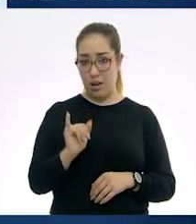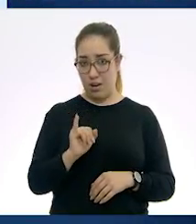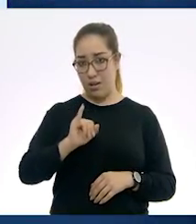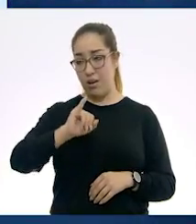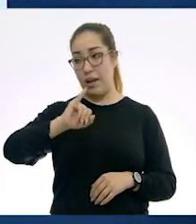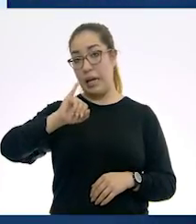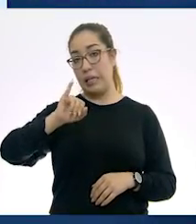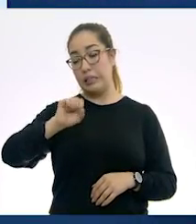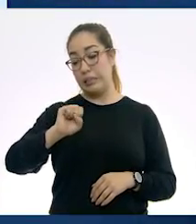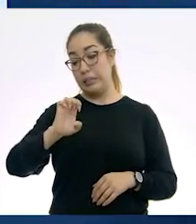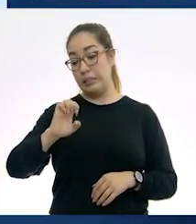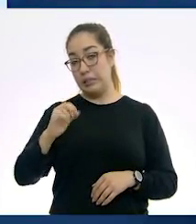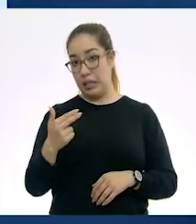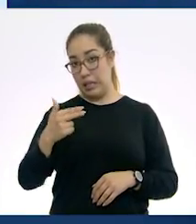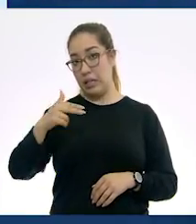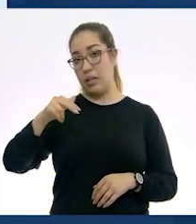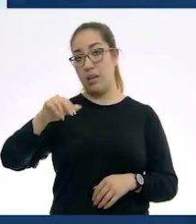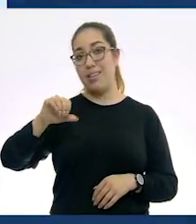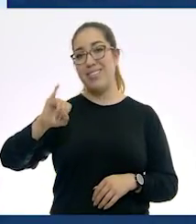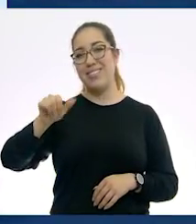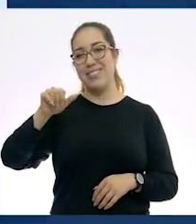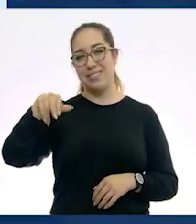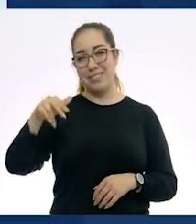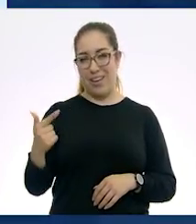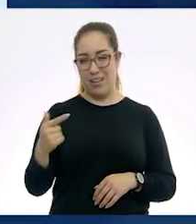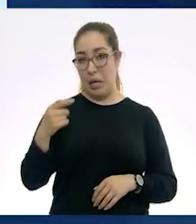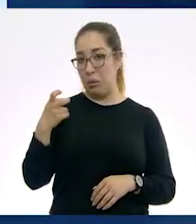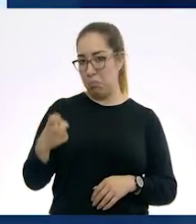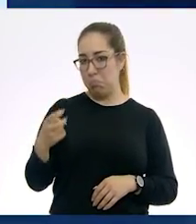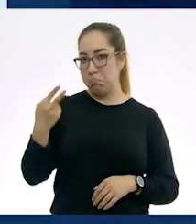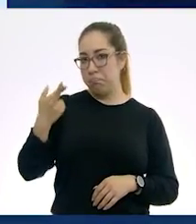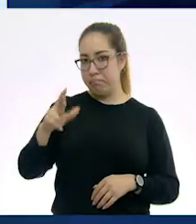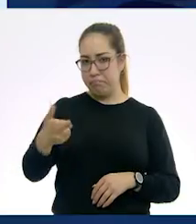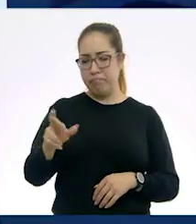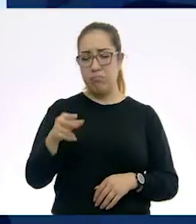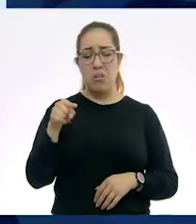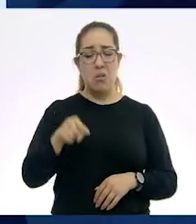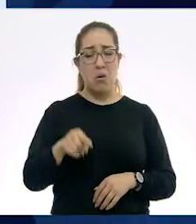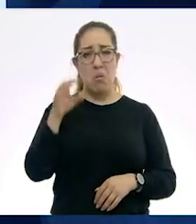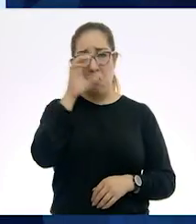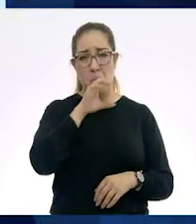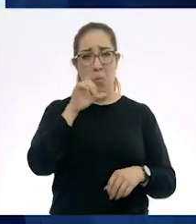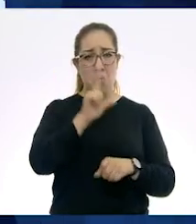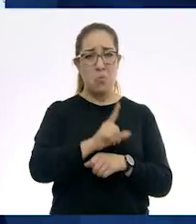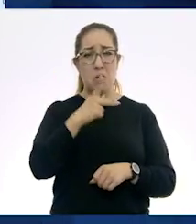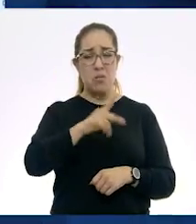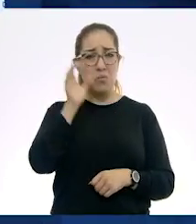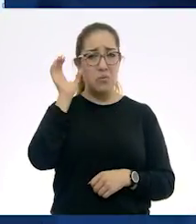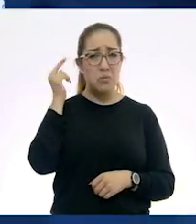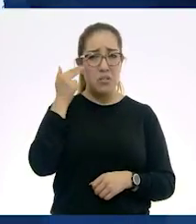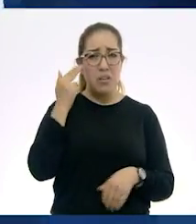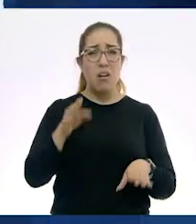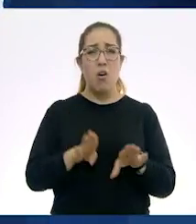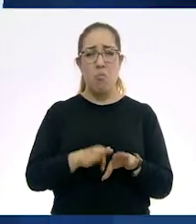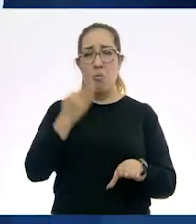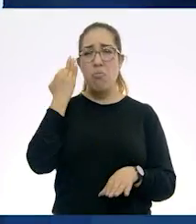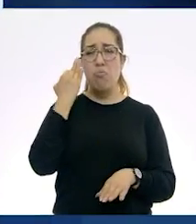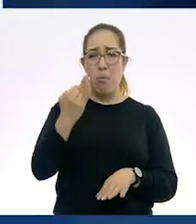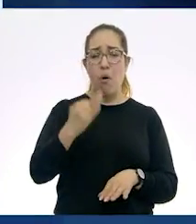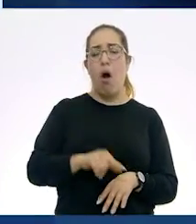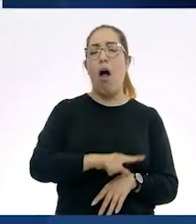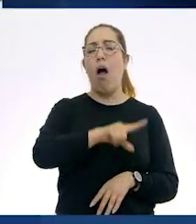De China hablamos que fue una civilización que se desarrolló un poco más tarde que,